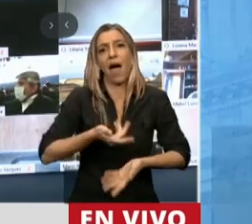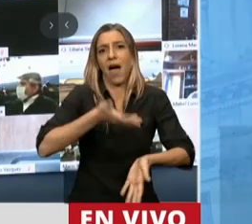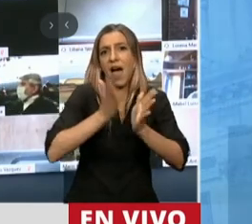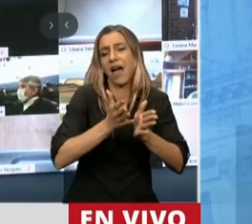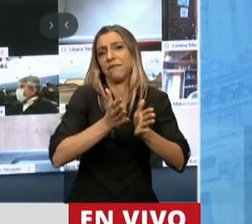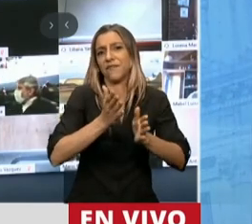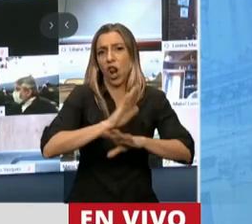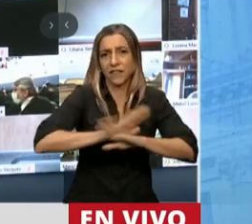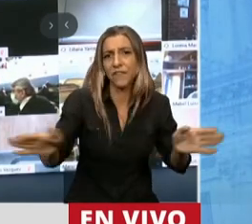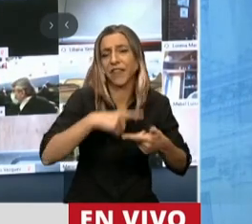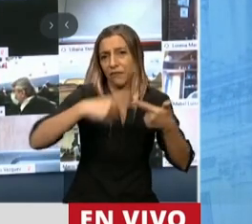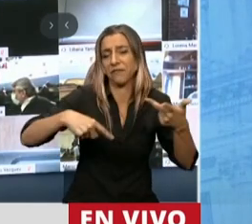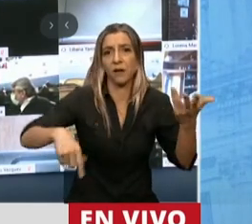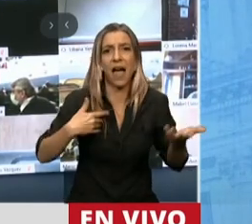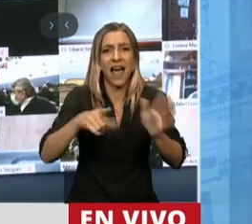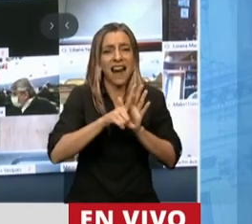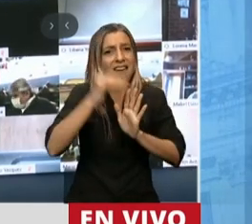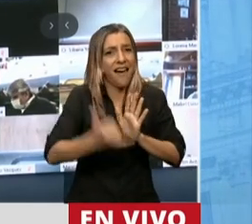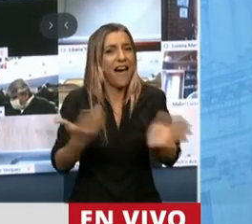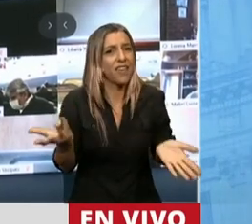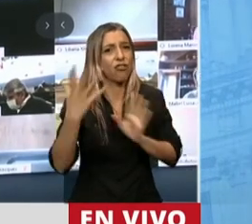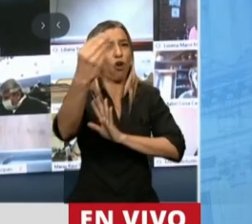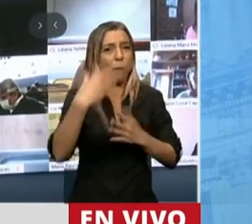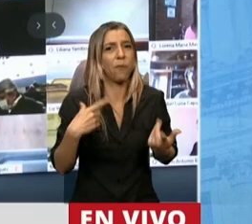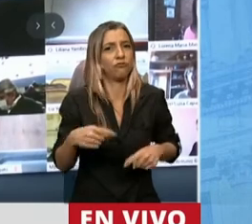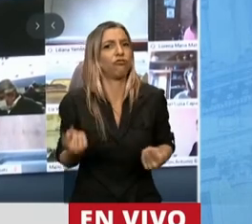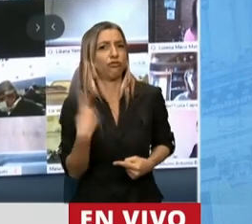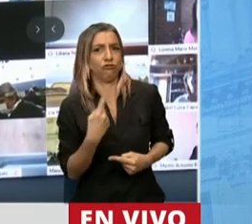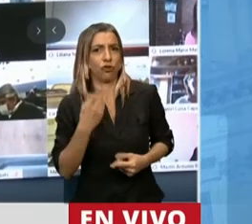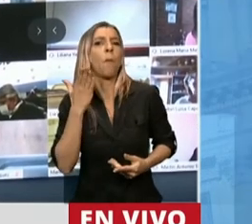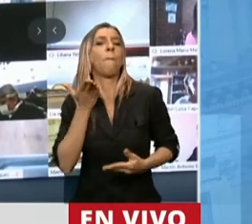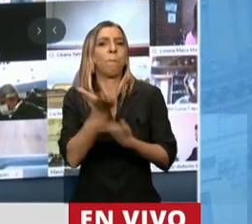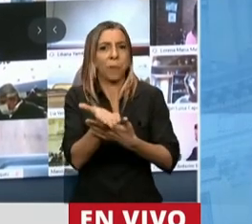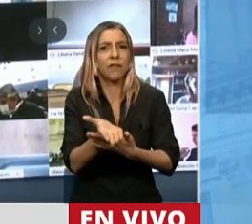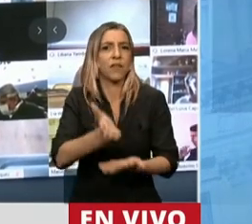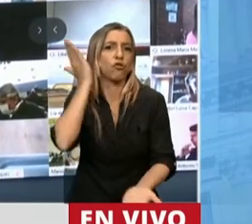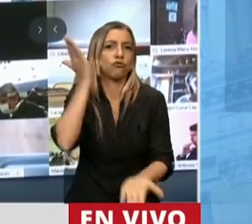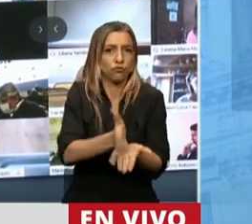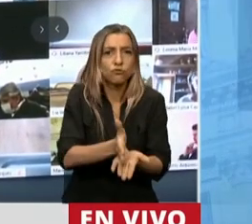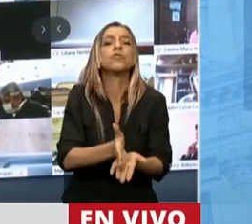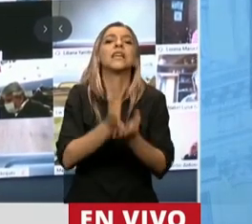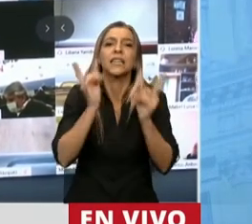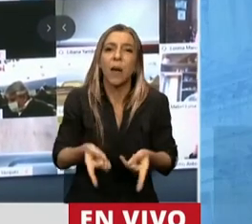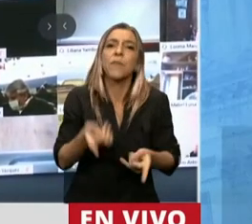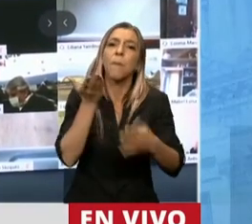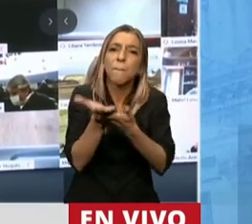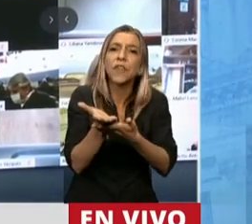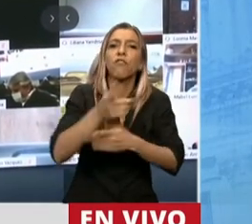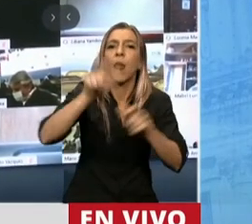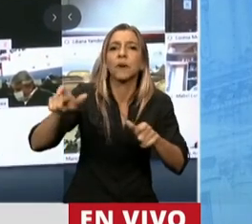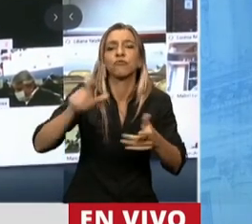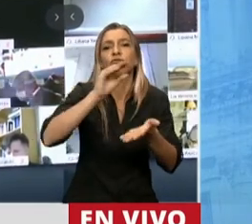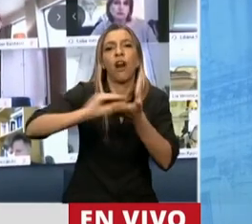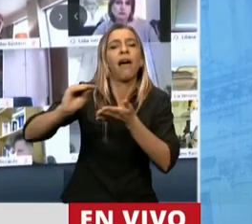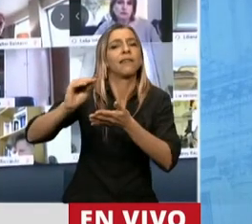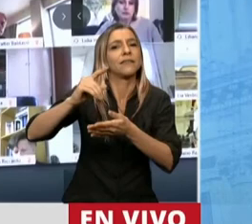eso, pido a la justicia de Jujuy el castigo correspondiente, pero además pido que los funcionarios provinciales, empezando por